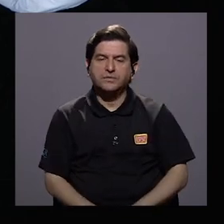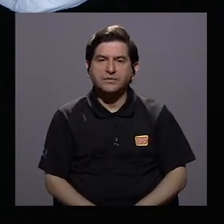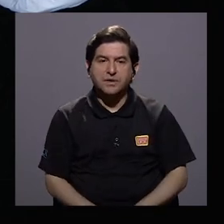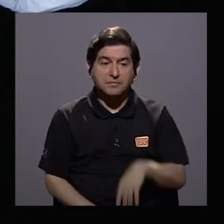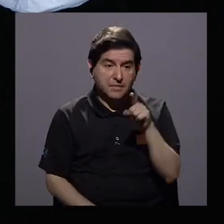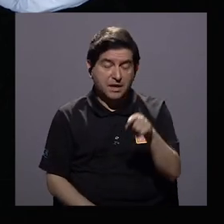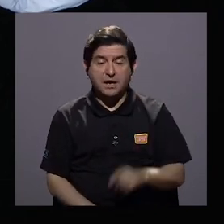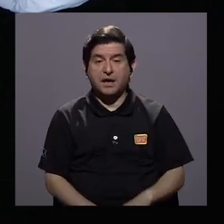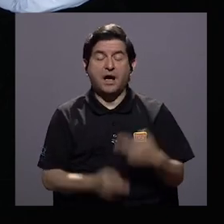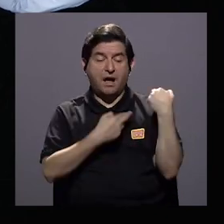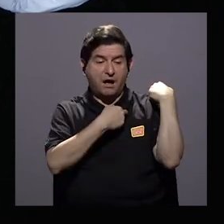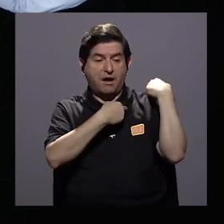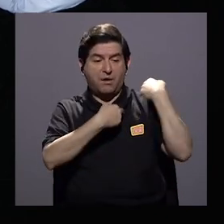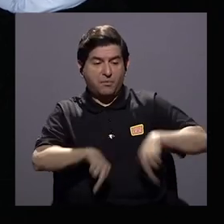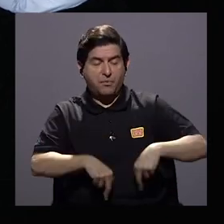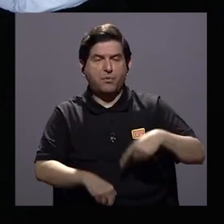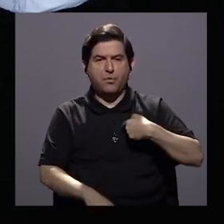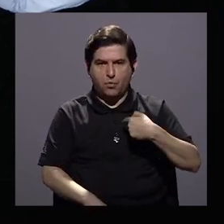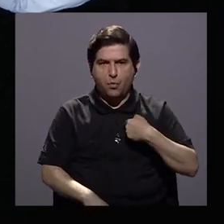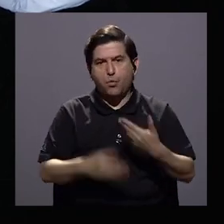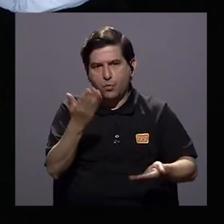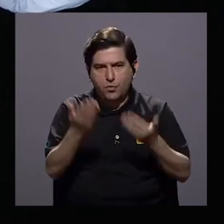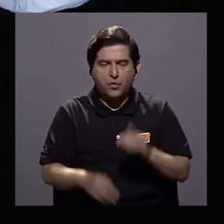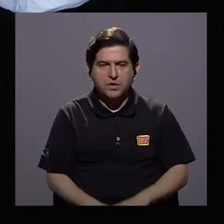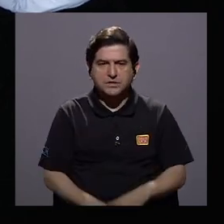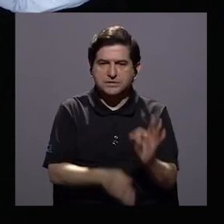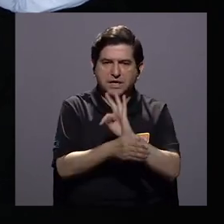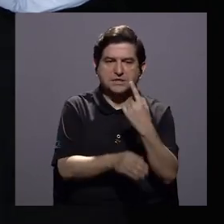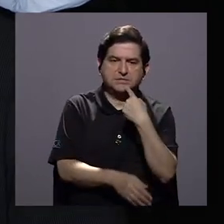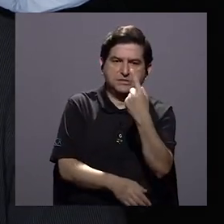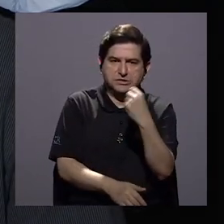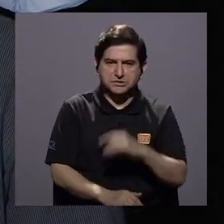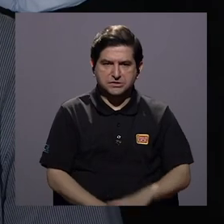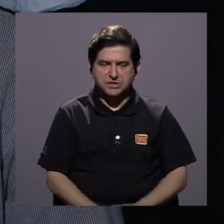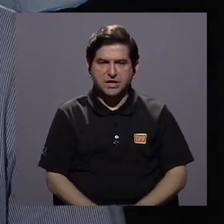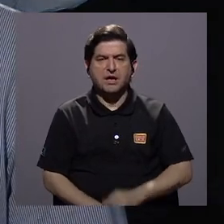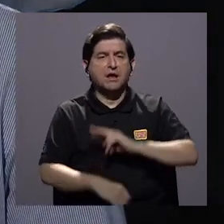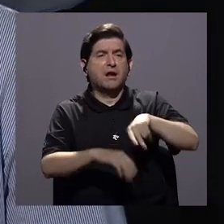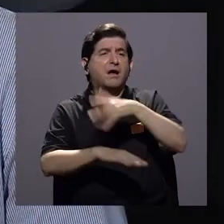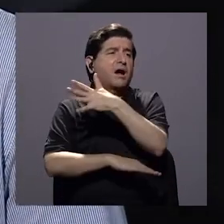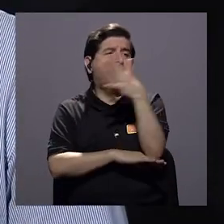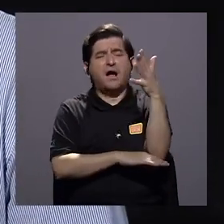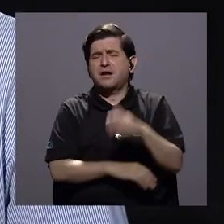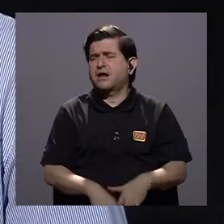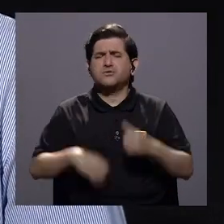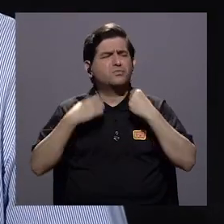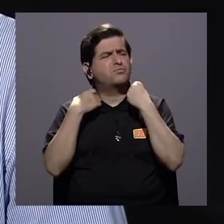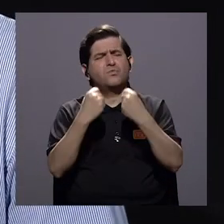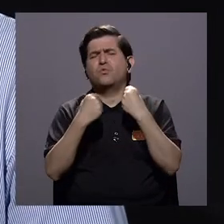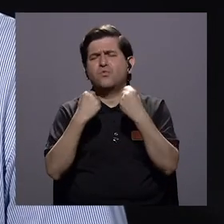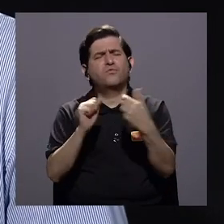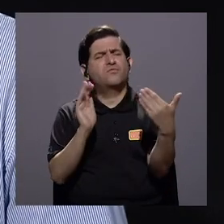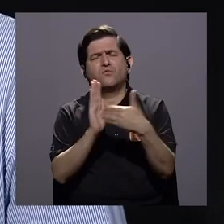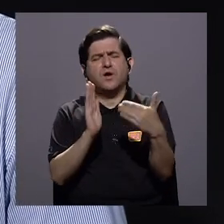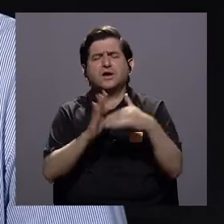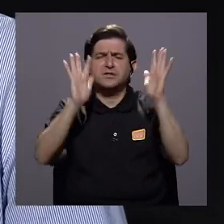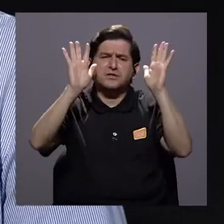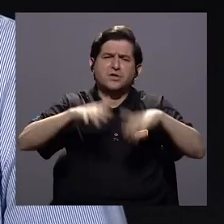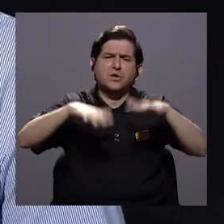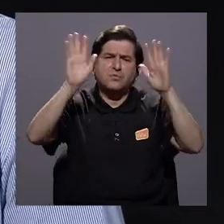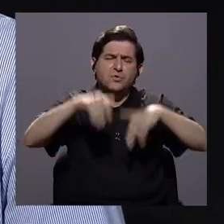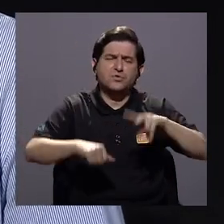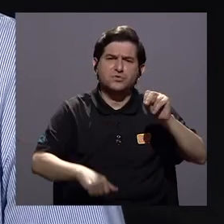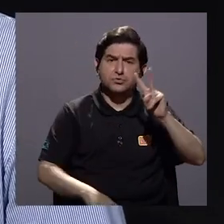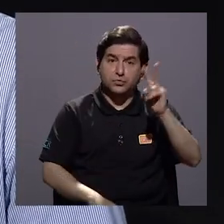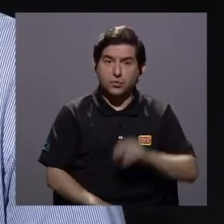digamos es una gran irresponsabilidad si uno sale a la televisión diciendo que la naturaleza fue inclemente con nosotros por una lluvia